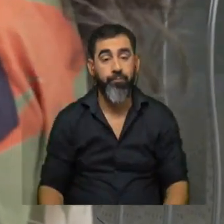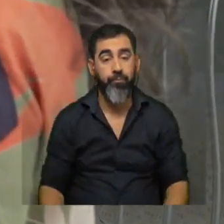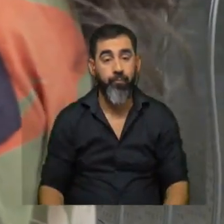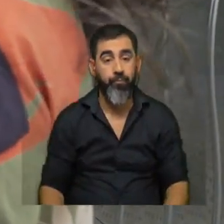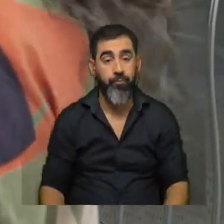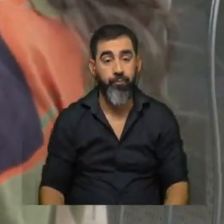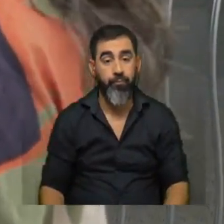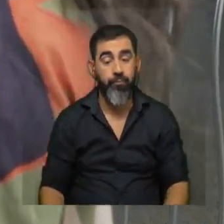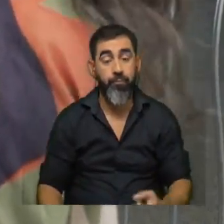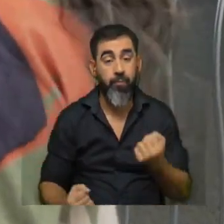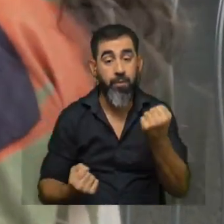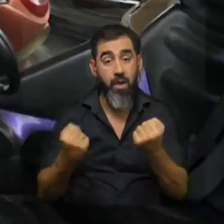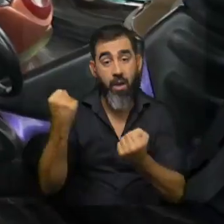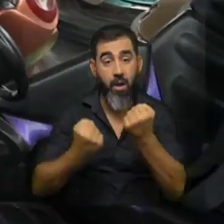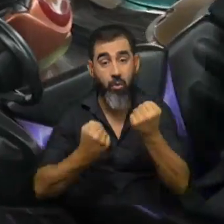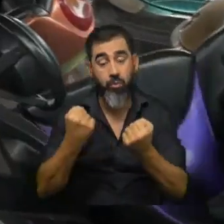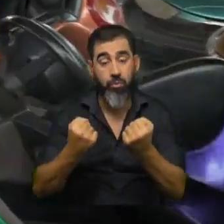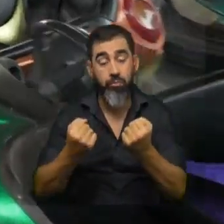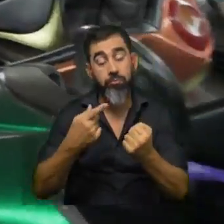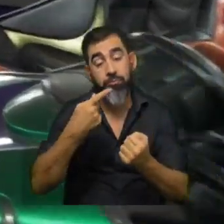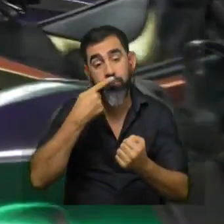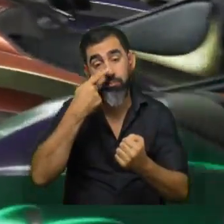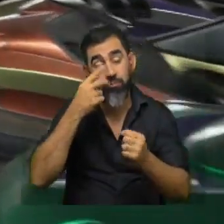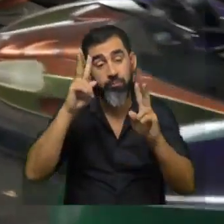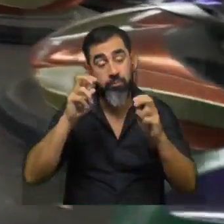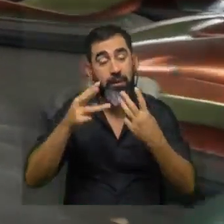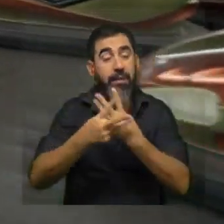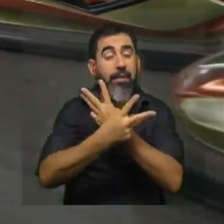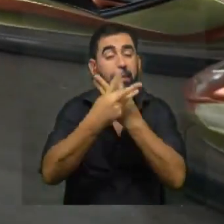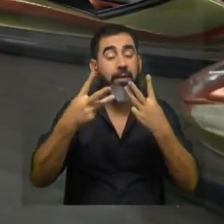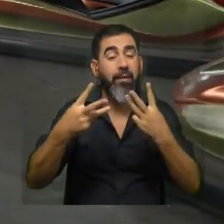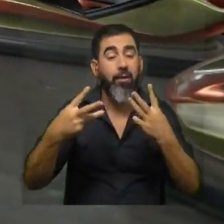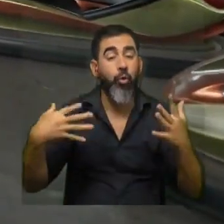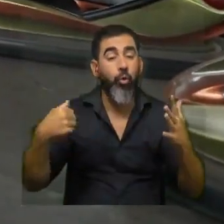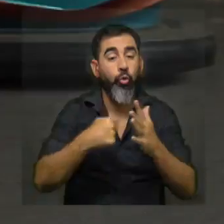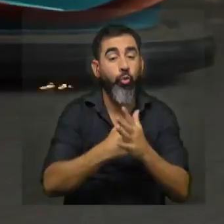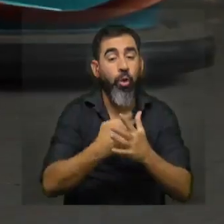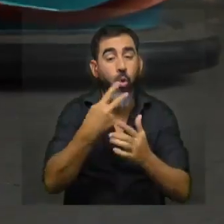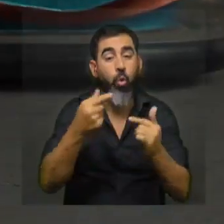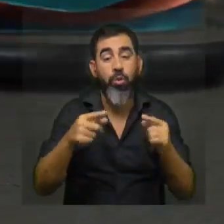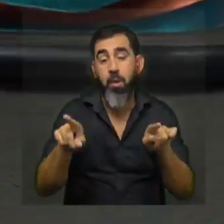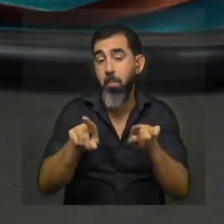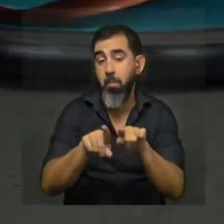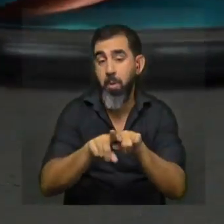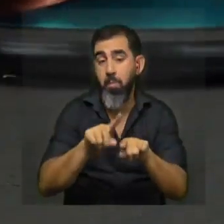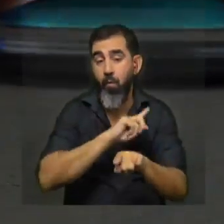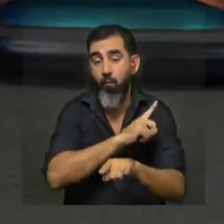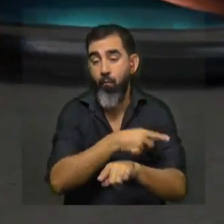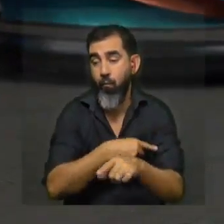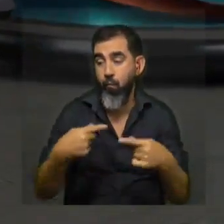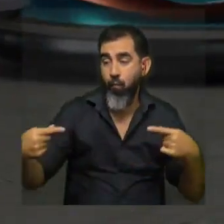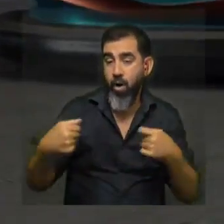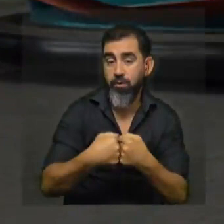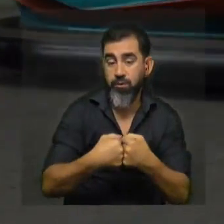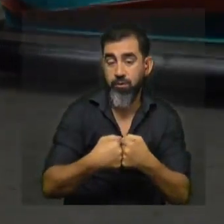en el caso de los autitos chocadores hay una cuestión interesante que es que en general lo que están chocando son dos objetos que tienen la misma masa y ese tipo de